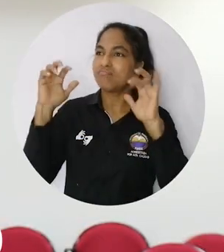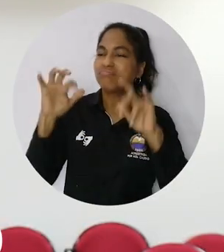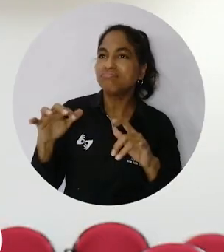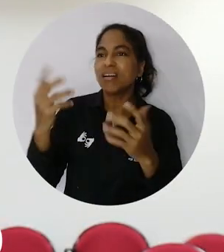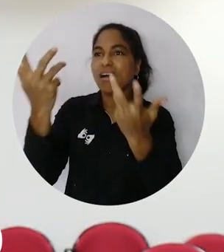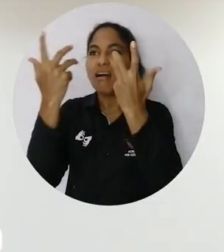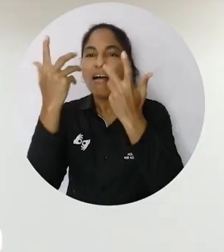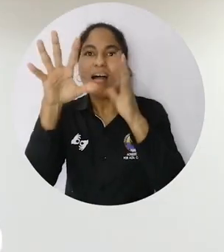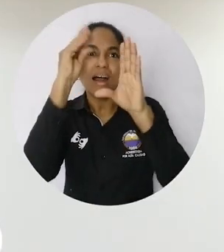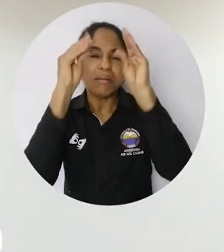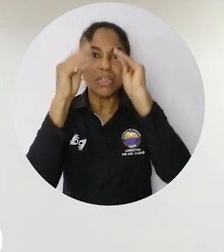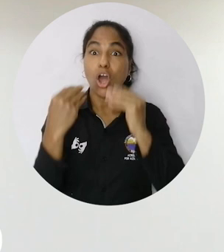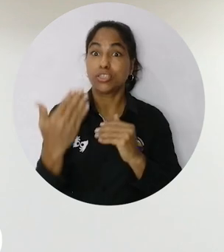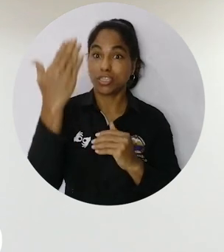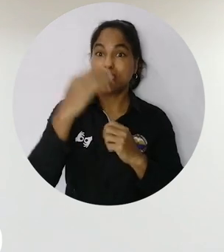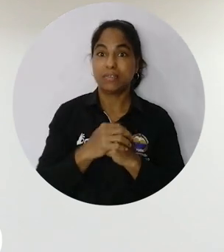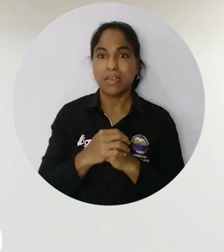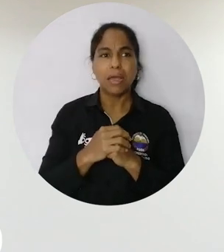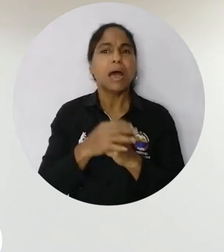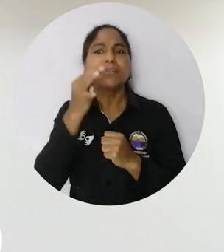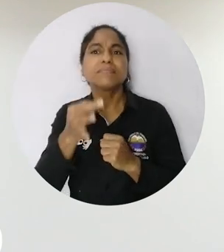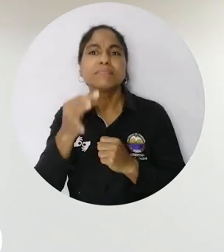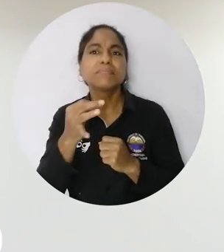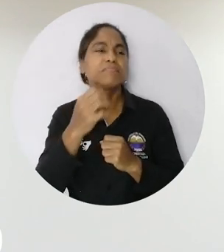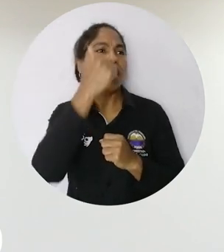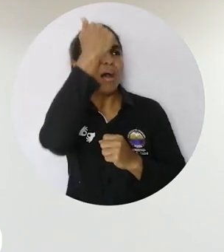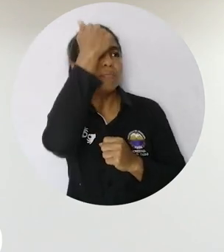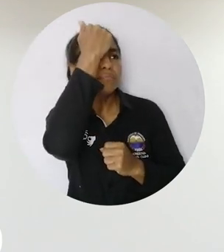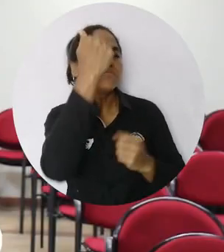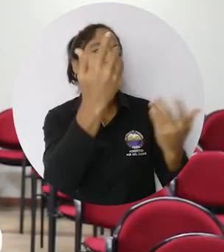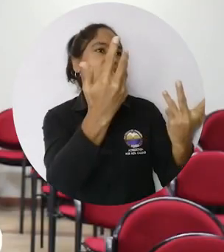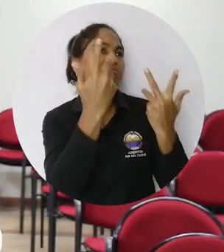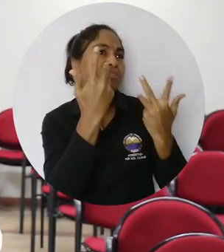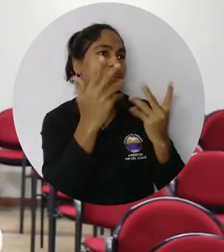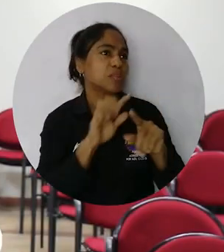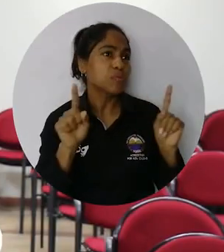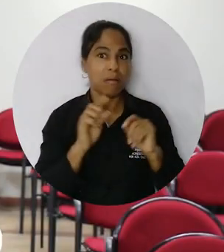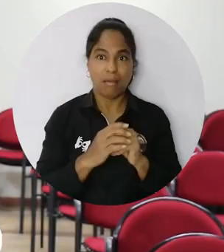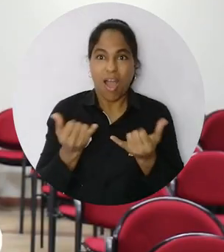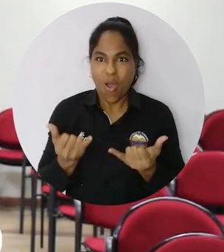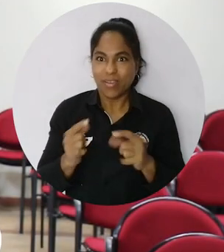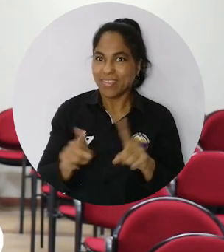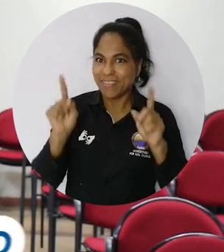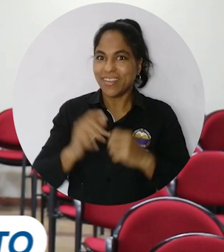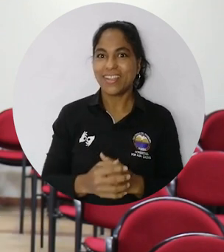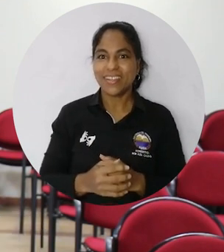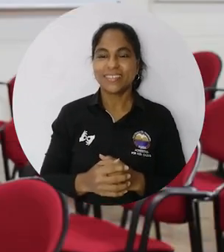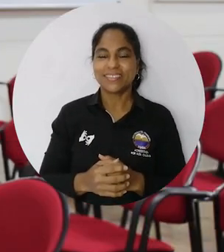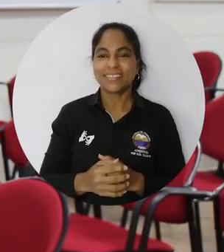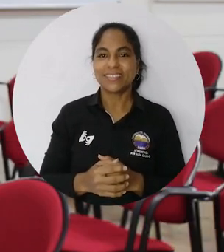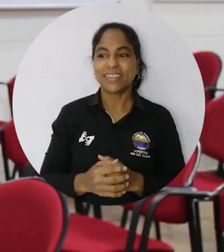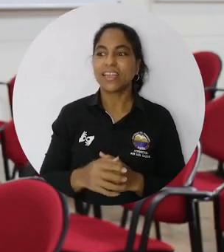ambientes y pues claramente no siempre debe ser el espacio, el docente y estudiantes en cuatro